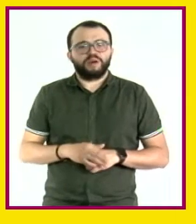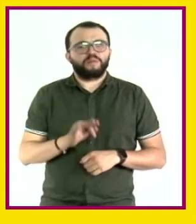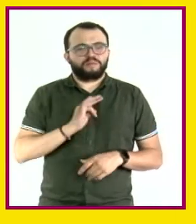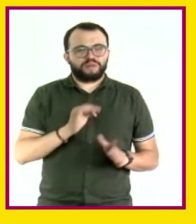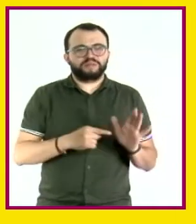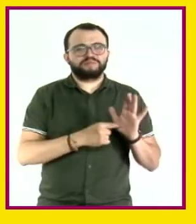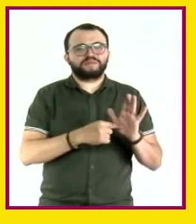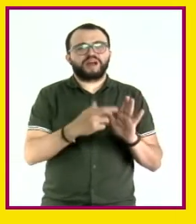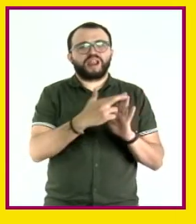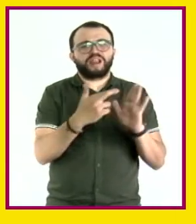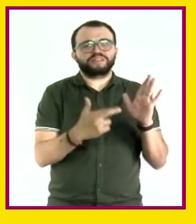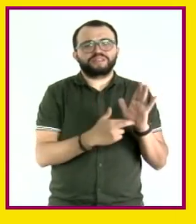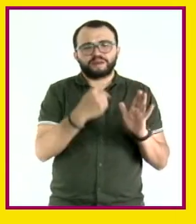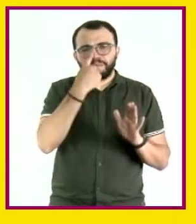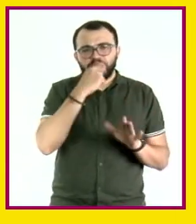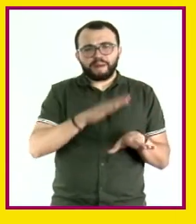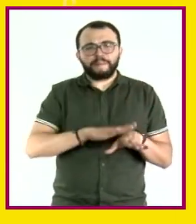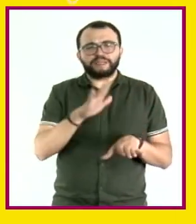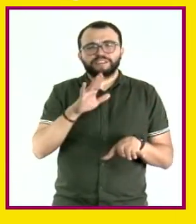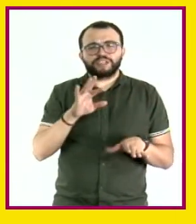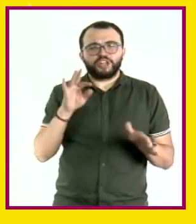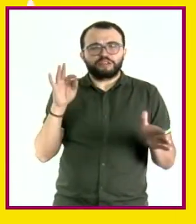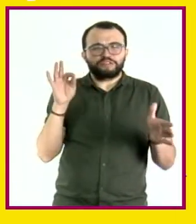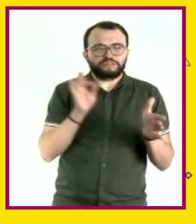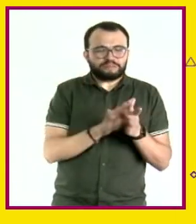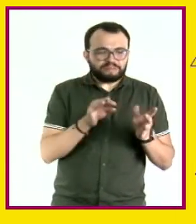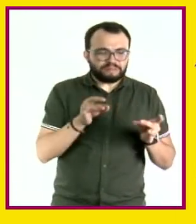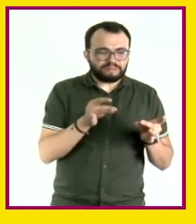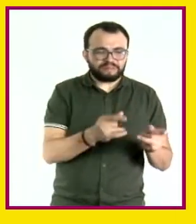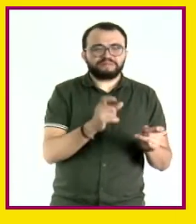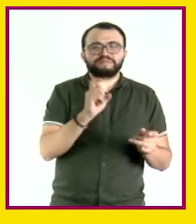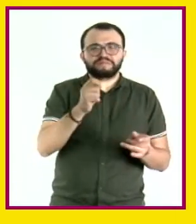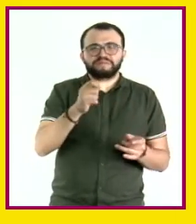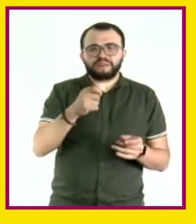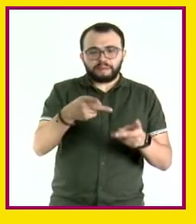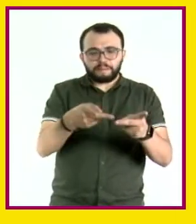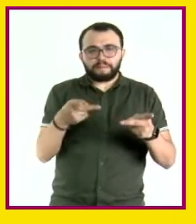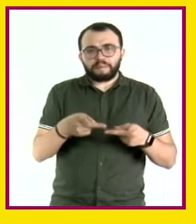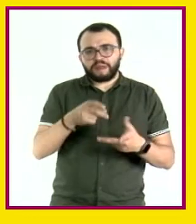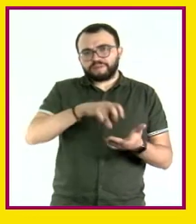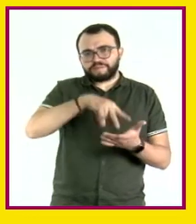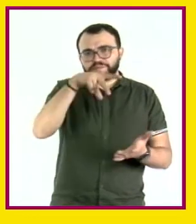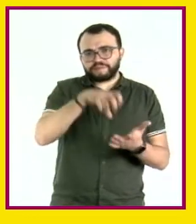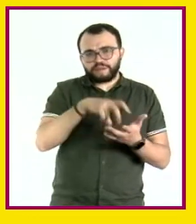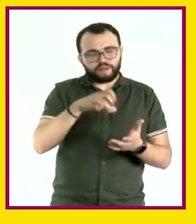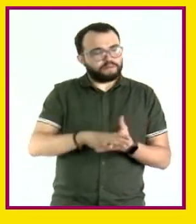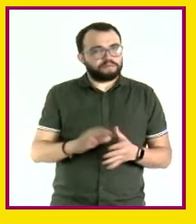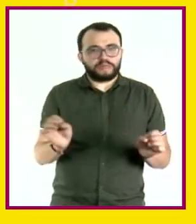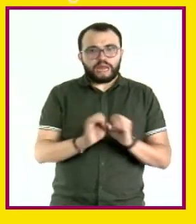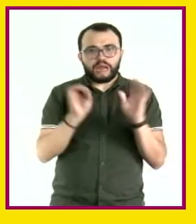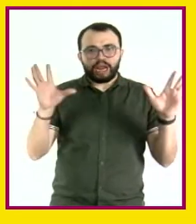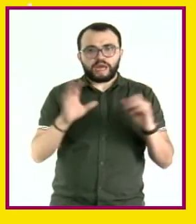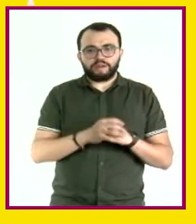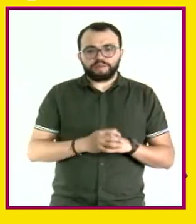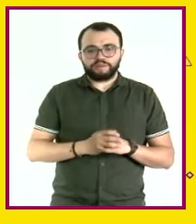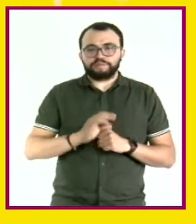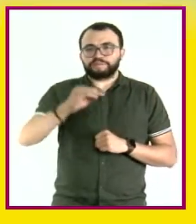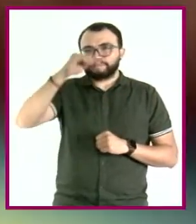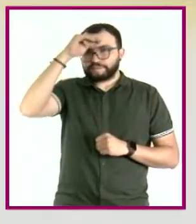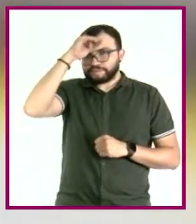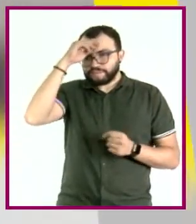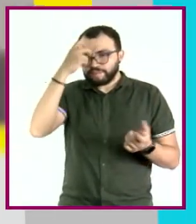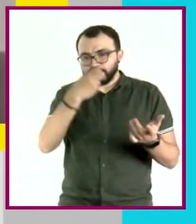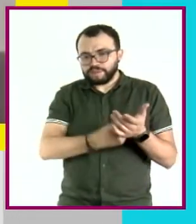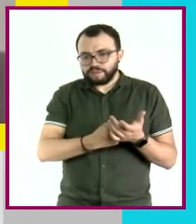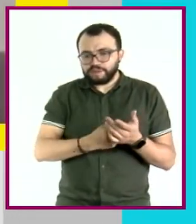muy sencilla para darle un toque especial a un platillo de chapulines? Claro. Pensando que la mayoría